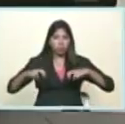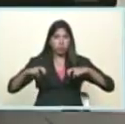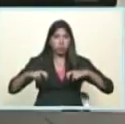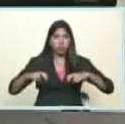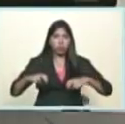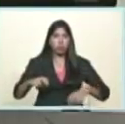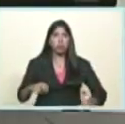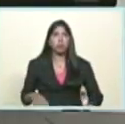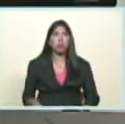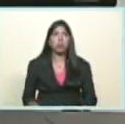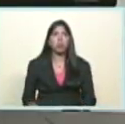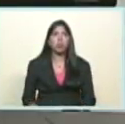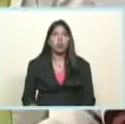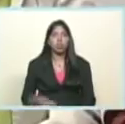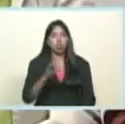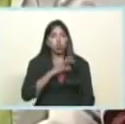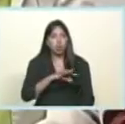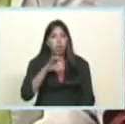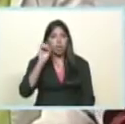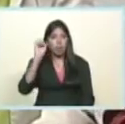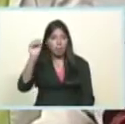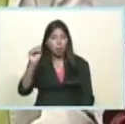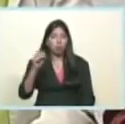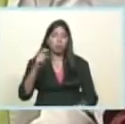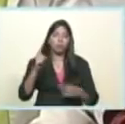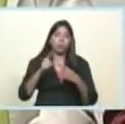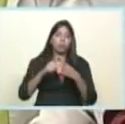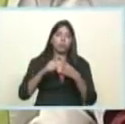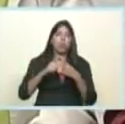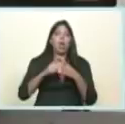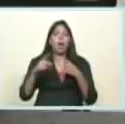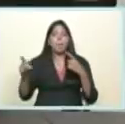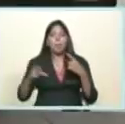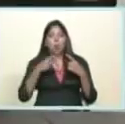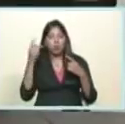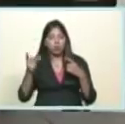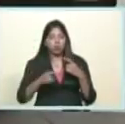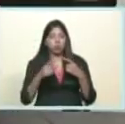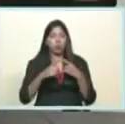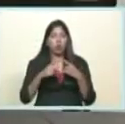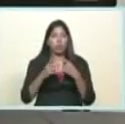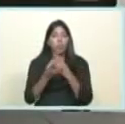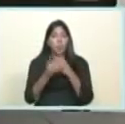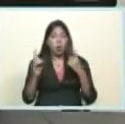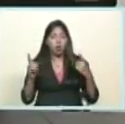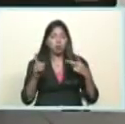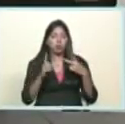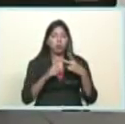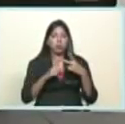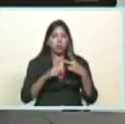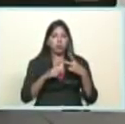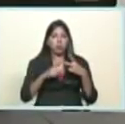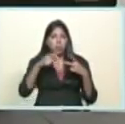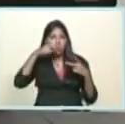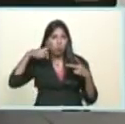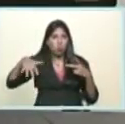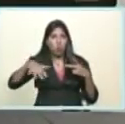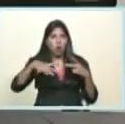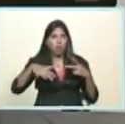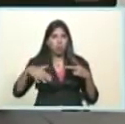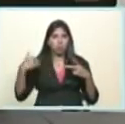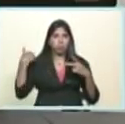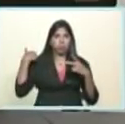hablaba del socialismo en la dimensión de lo político la democracia popular el poder popular el